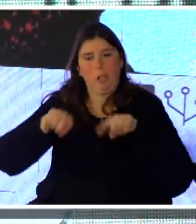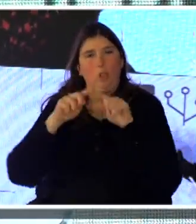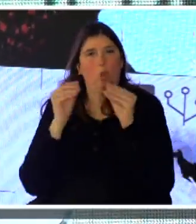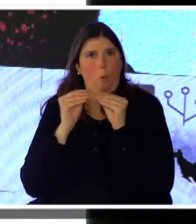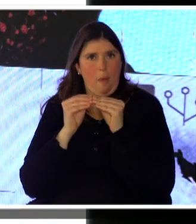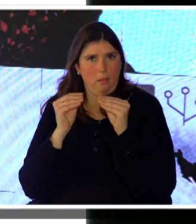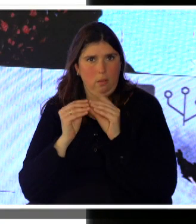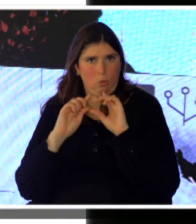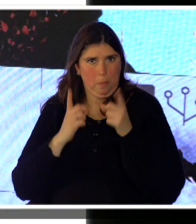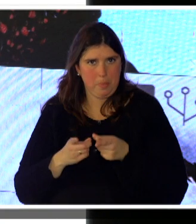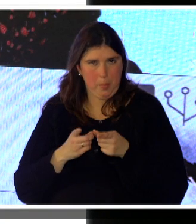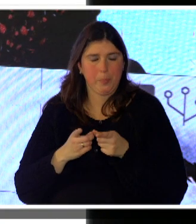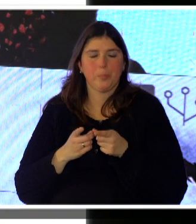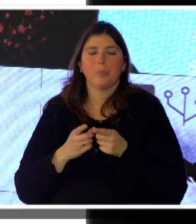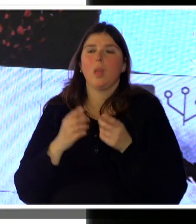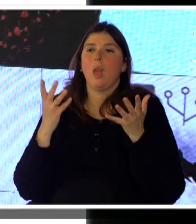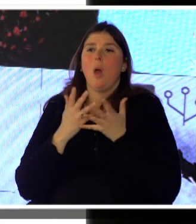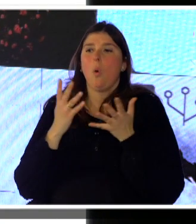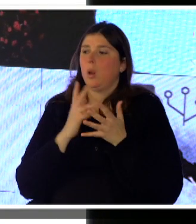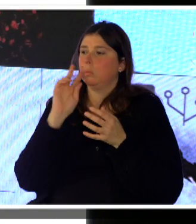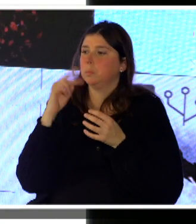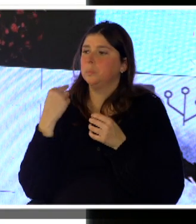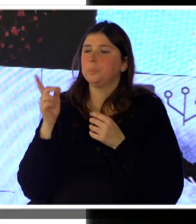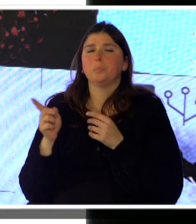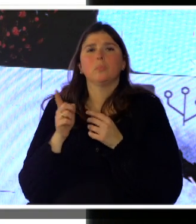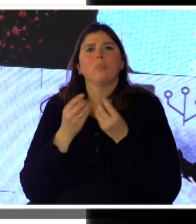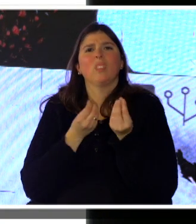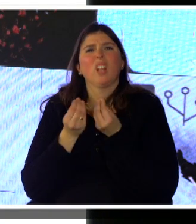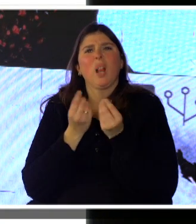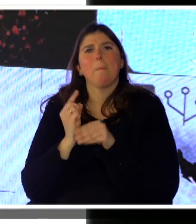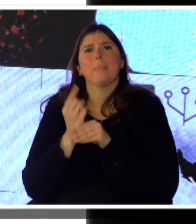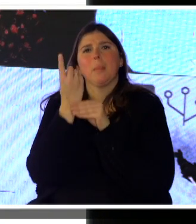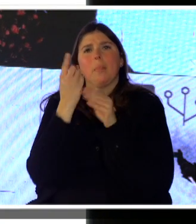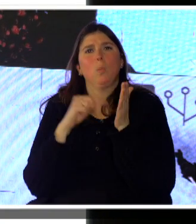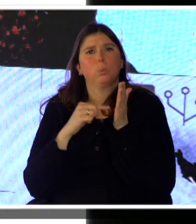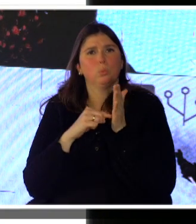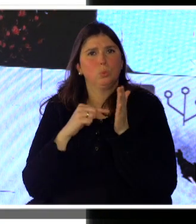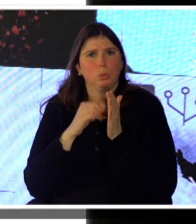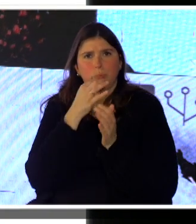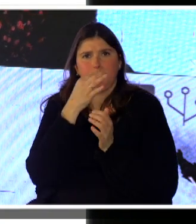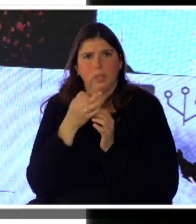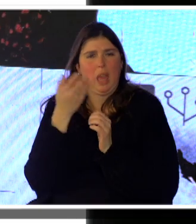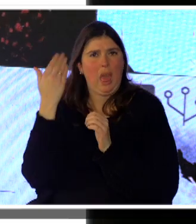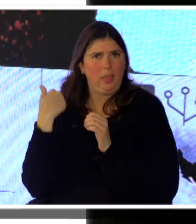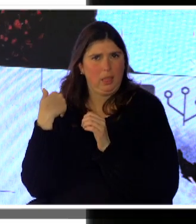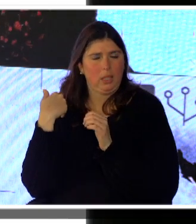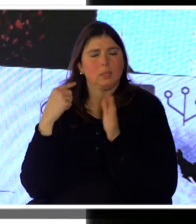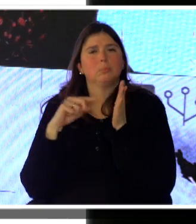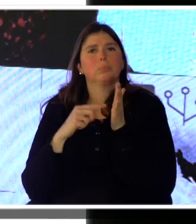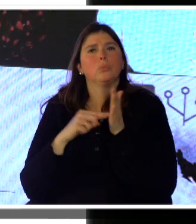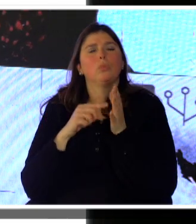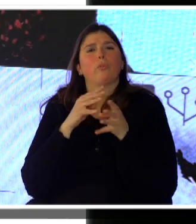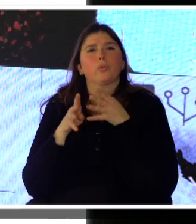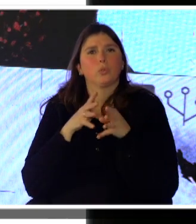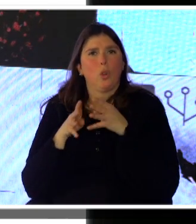también. Ahora me detengo un poquito en el aspecto funcional que les había mostrado en la diapositiva anterior. El aspecto